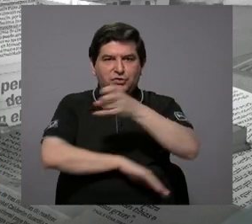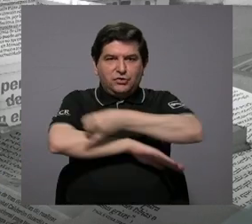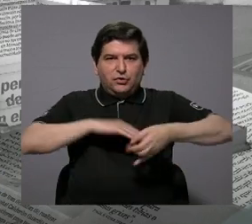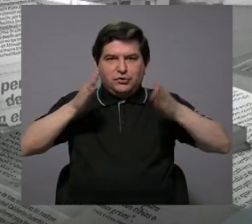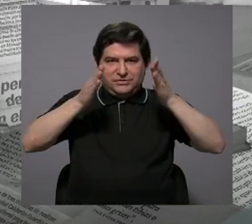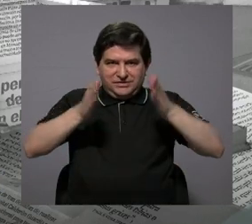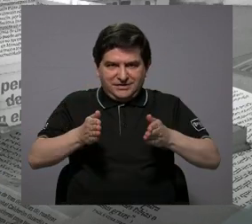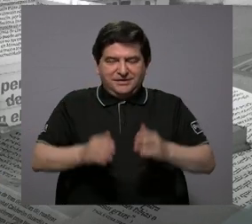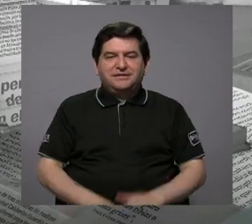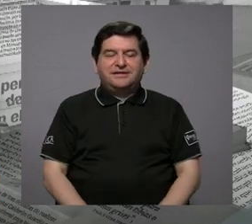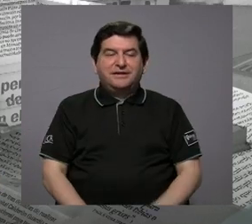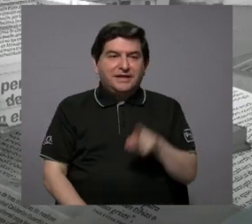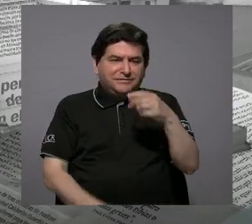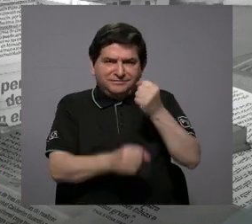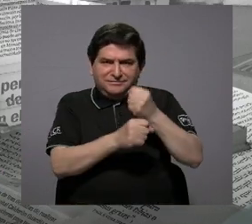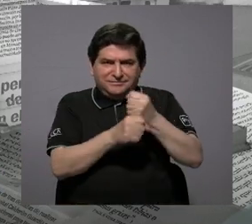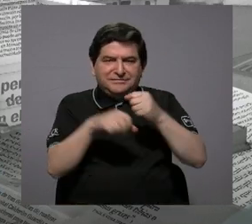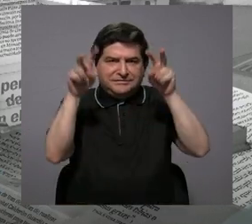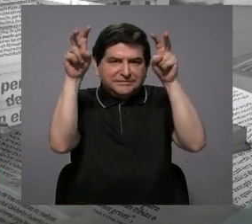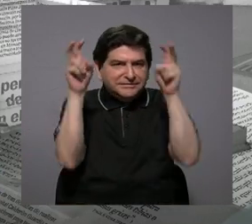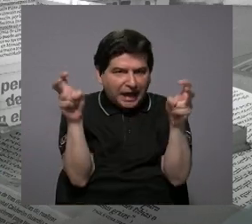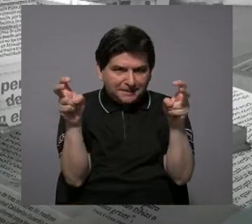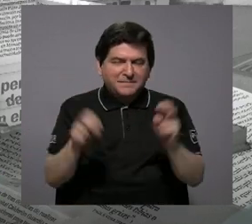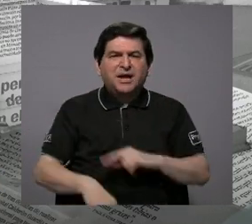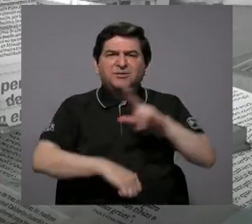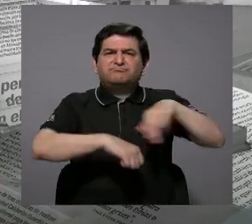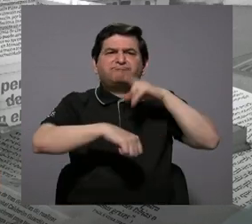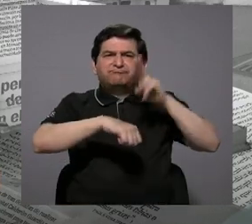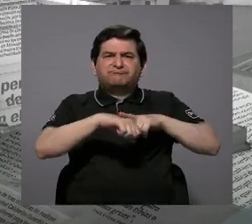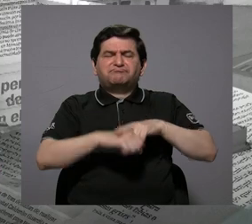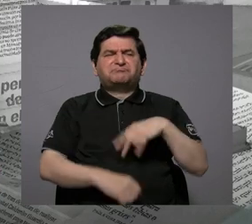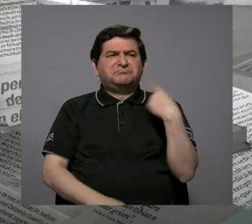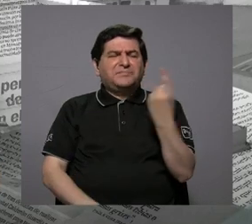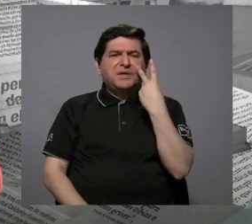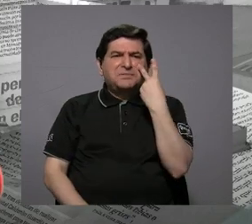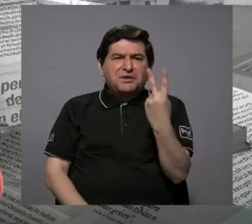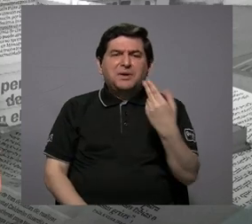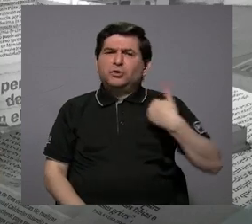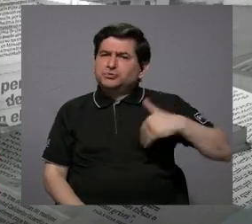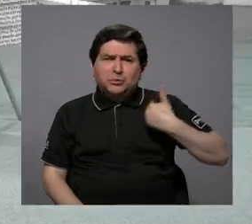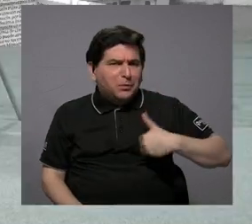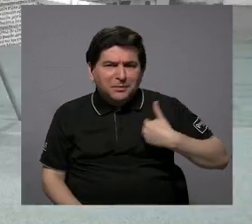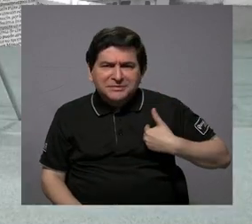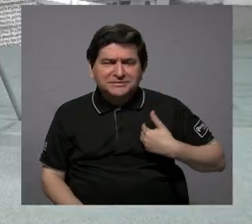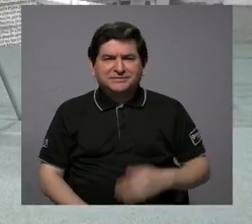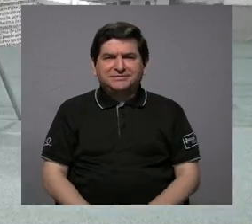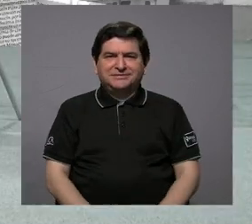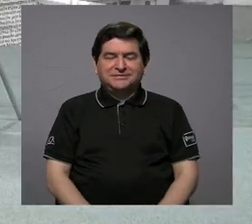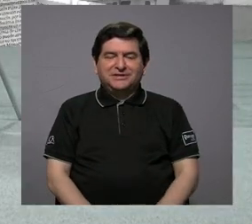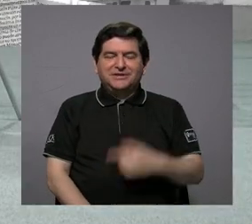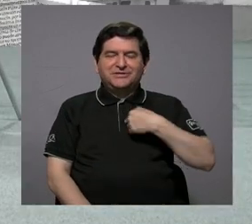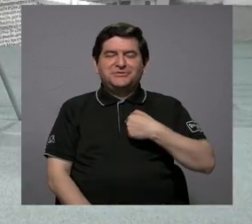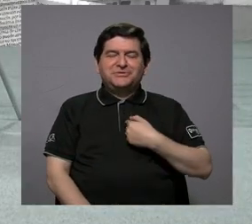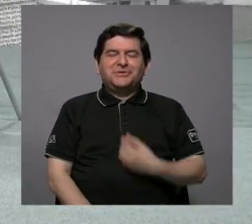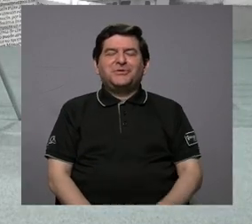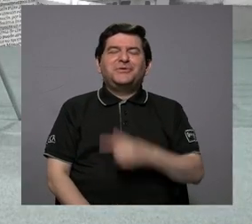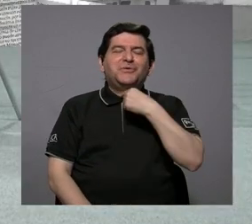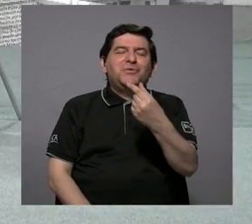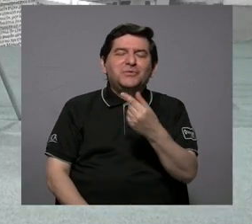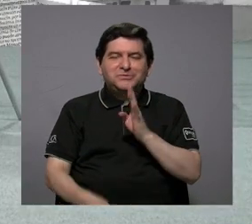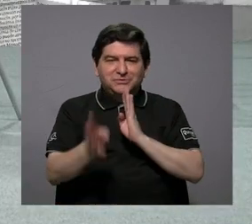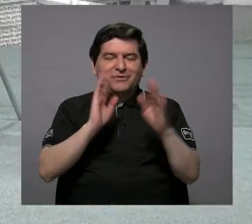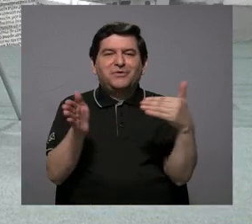que están trabajando en un tema que por lo general siempre vemos muchos varones. Así que me da un gusto volver a